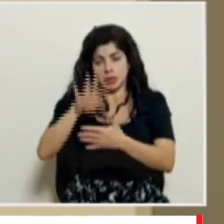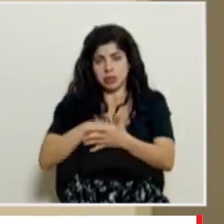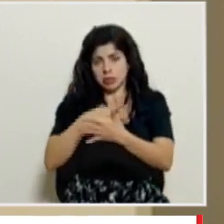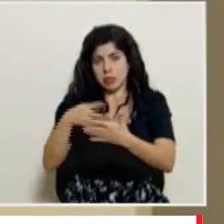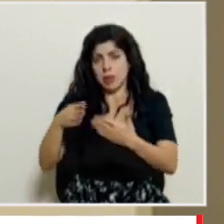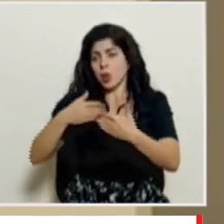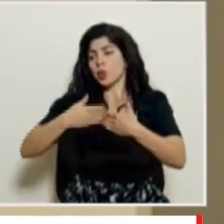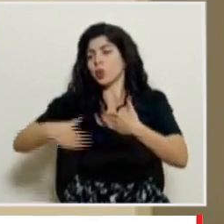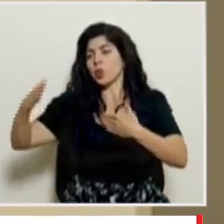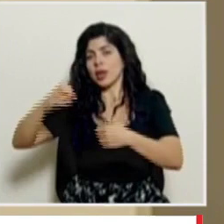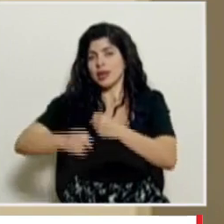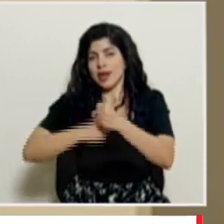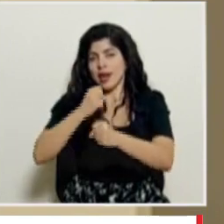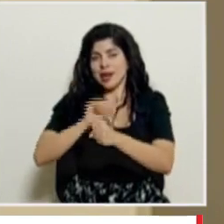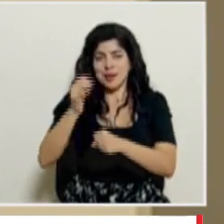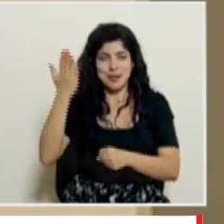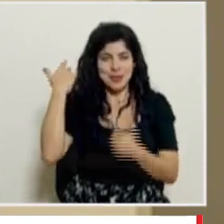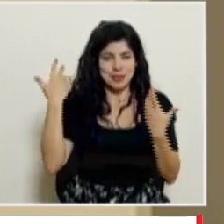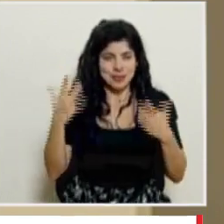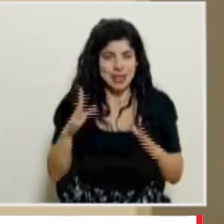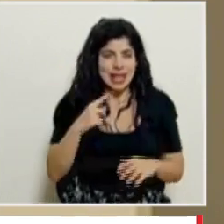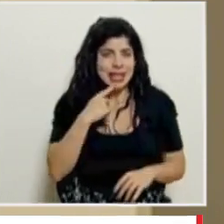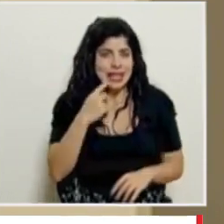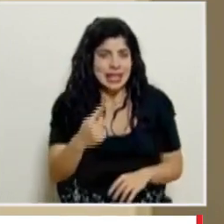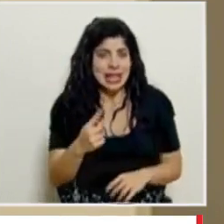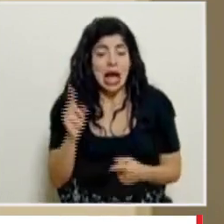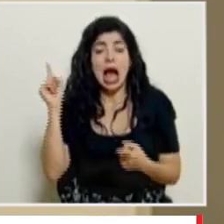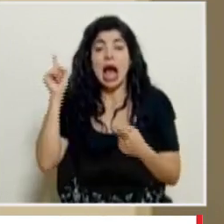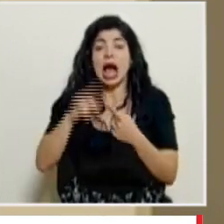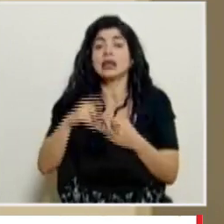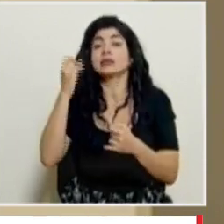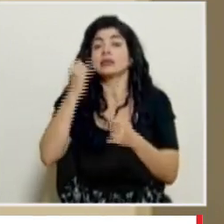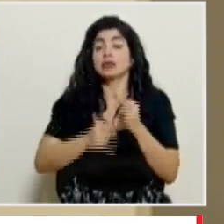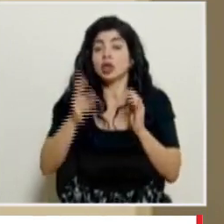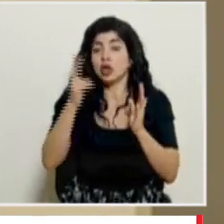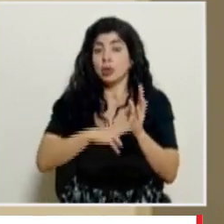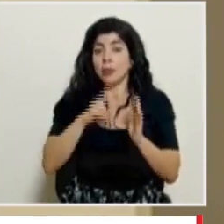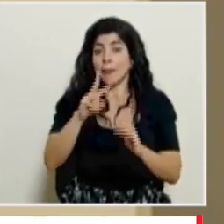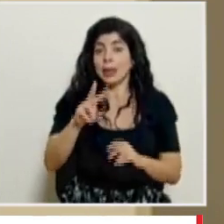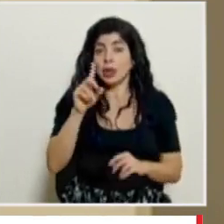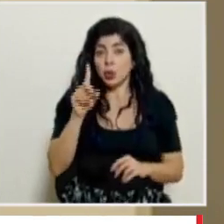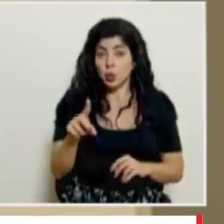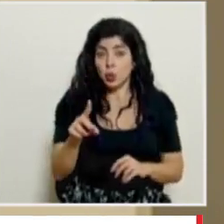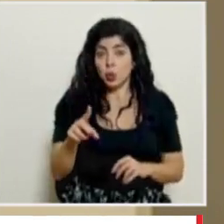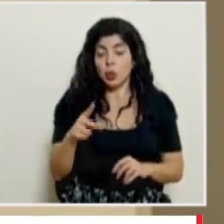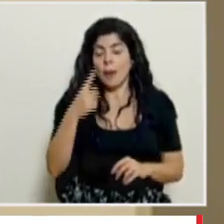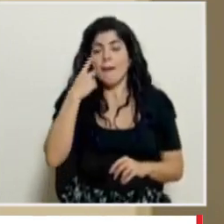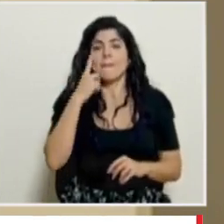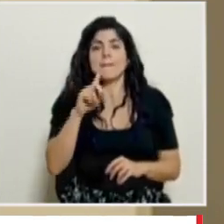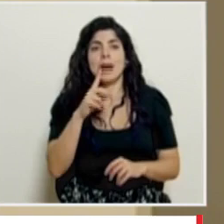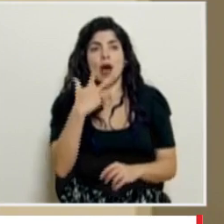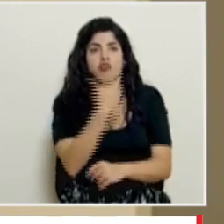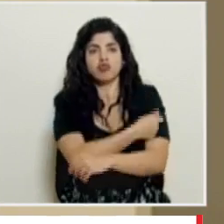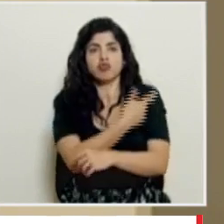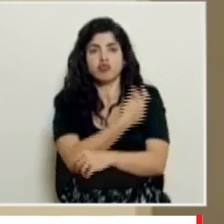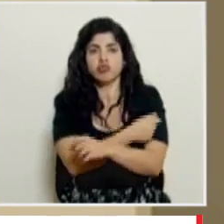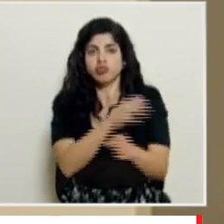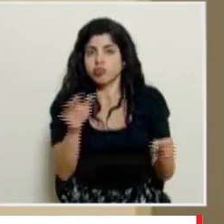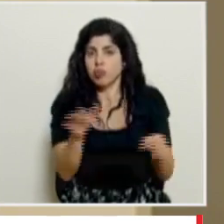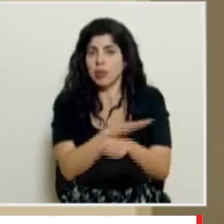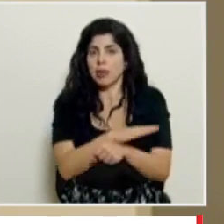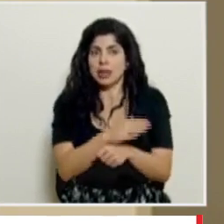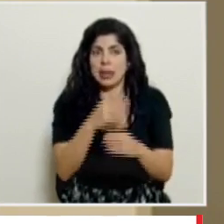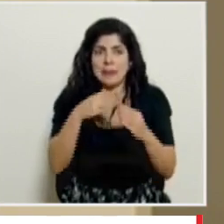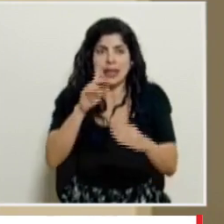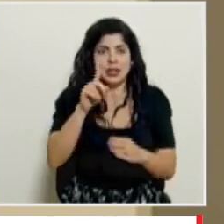el resto del año como lo hemos mencionado en múltiples ocasiones hasta terminar el dos mil veintiuno para recibir todas las dosis pactadas que